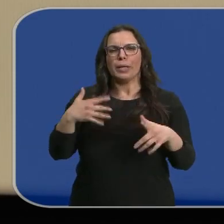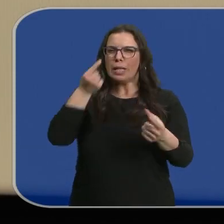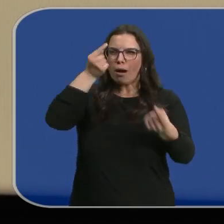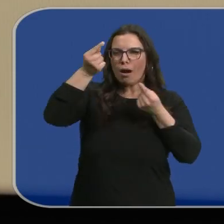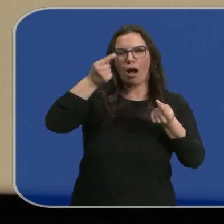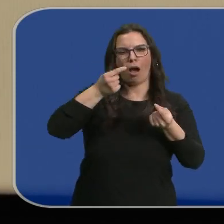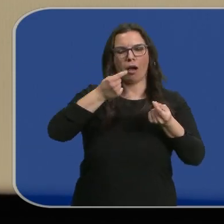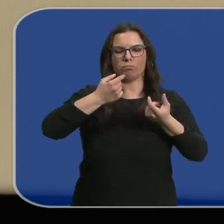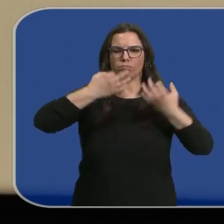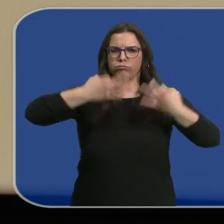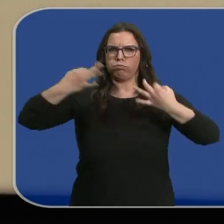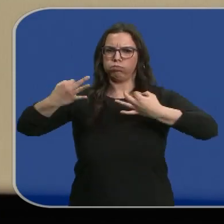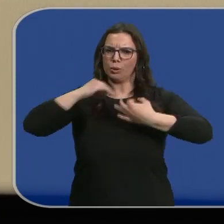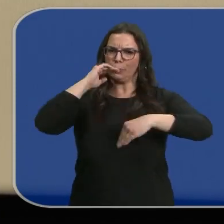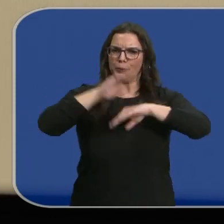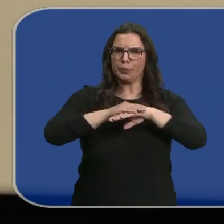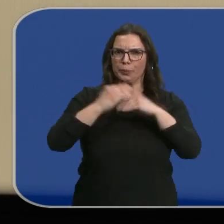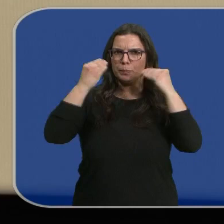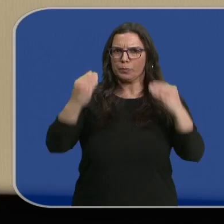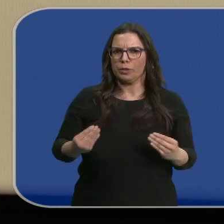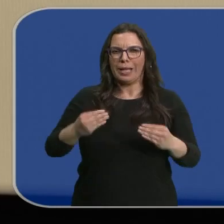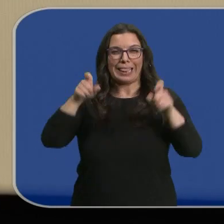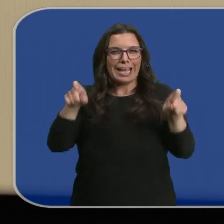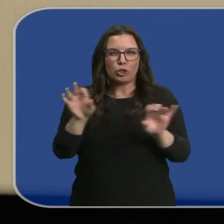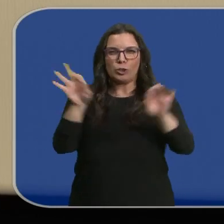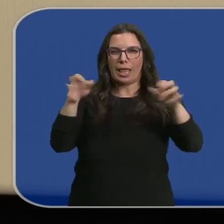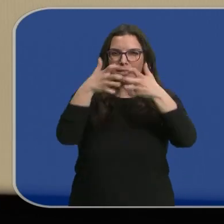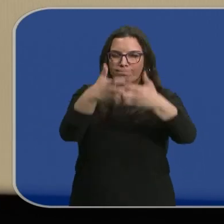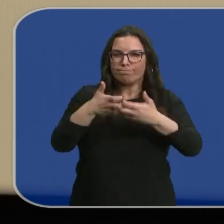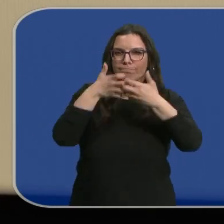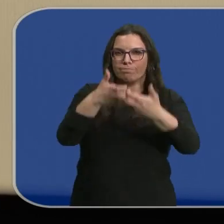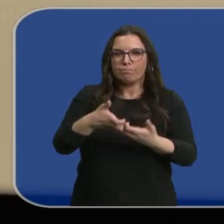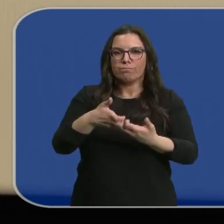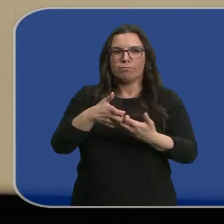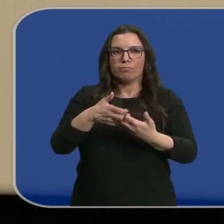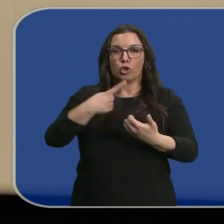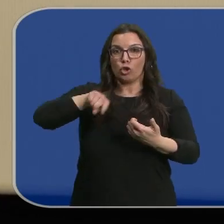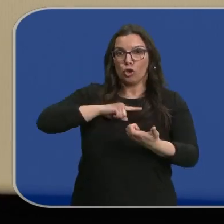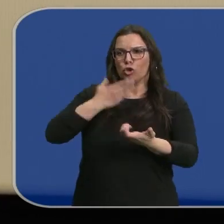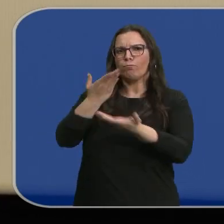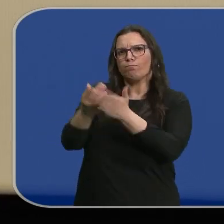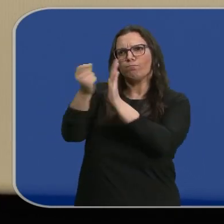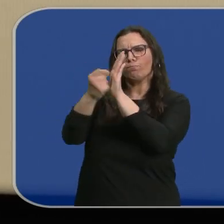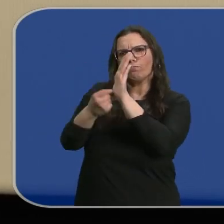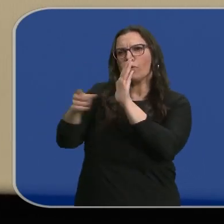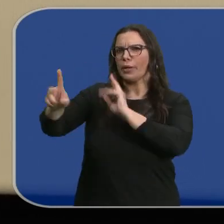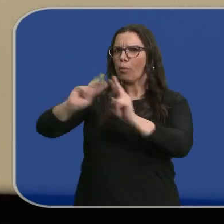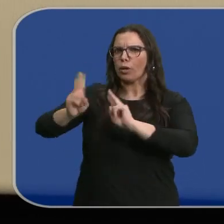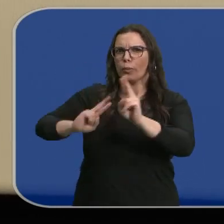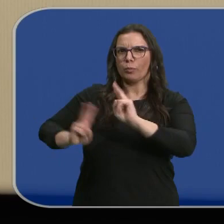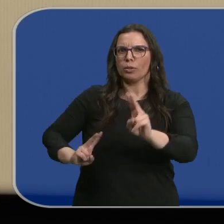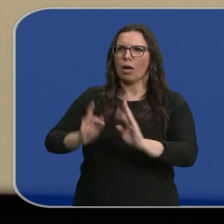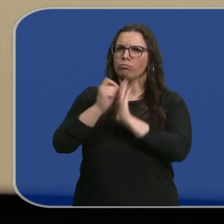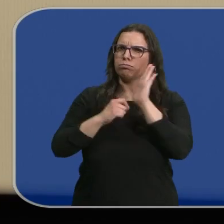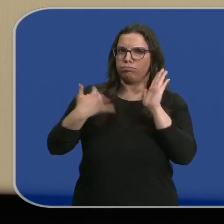rigurosa y sin descanso en responder a nuestras exigencias, que